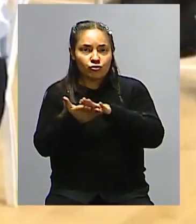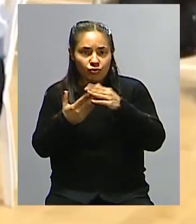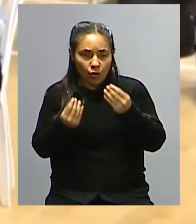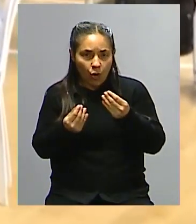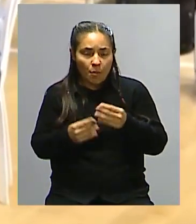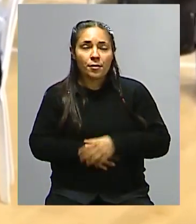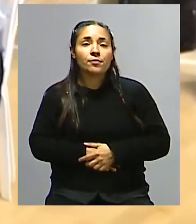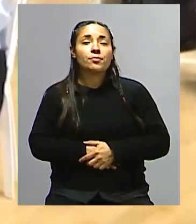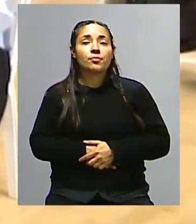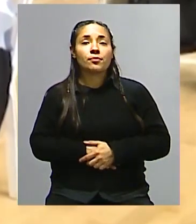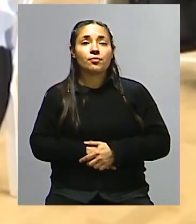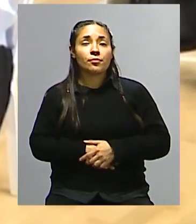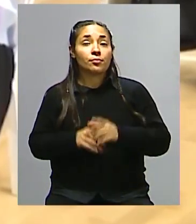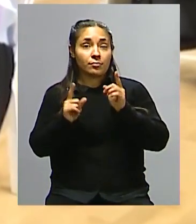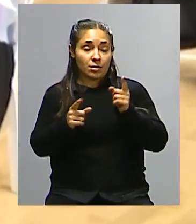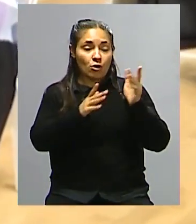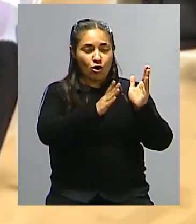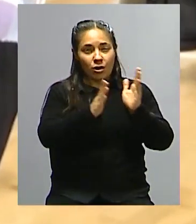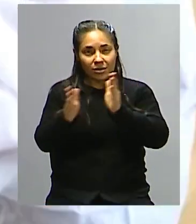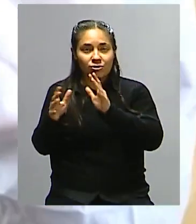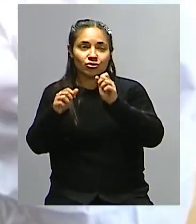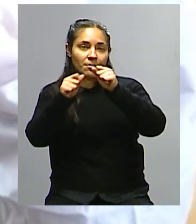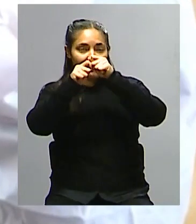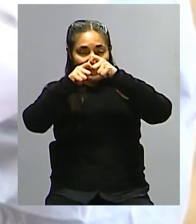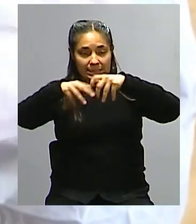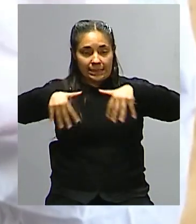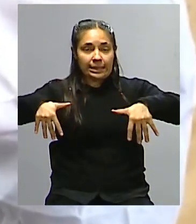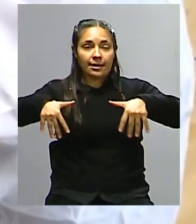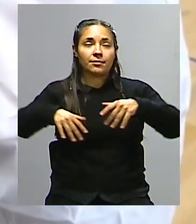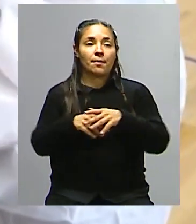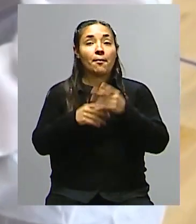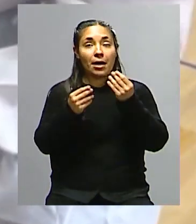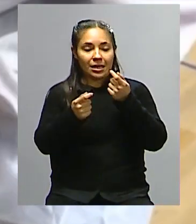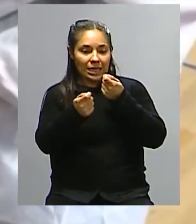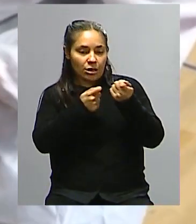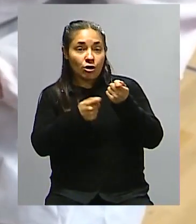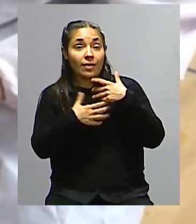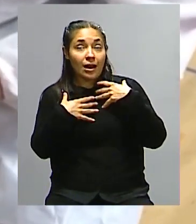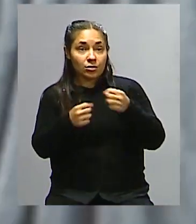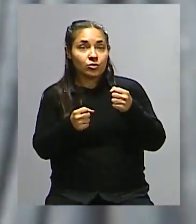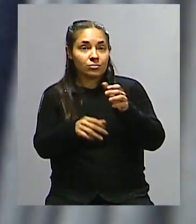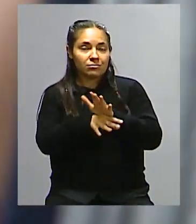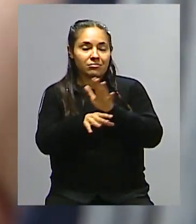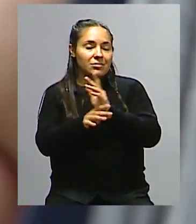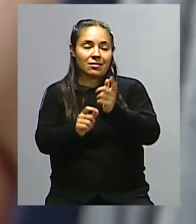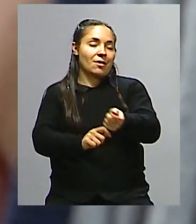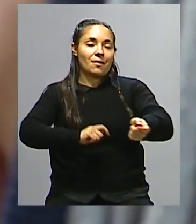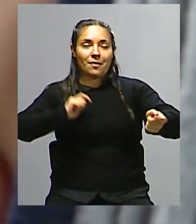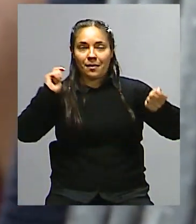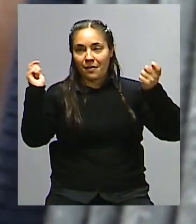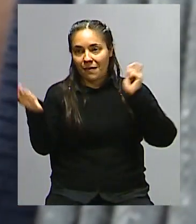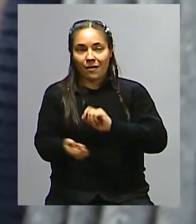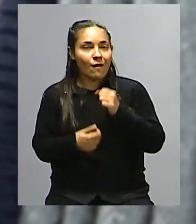eso, todo lo que significan las organizaciones de los sistemas. Para la gestión de la salud ha sido una revolución realmente